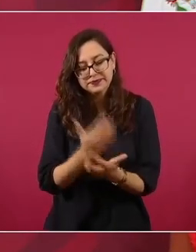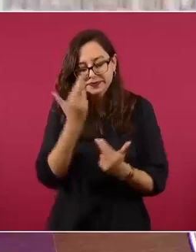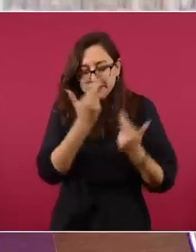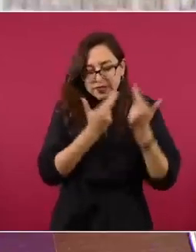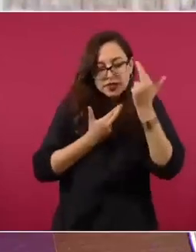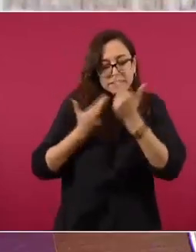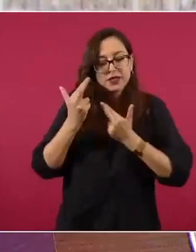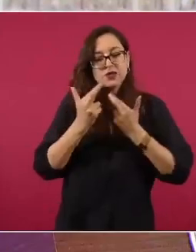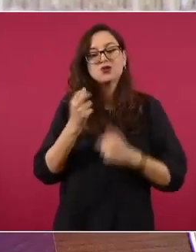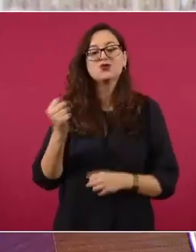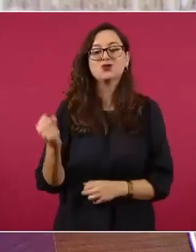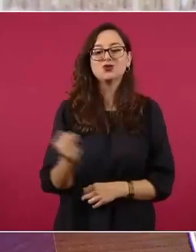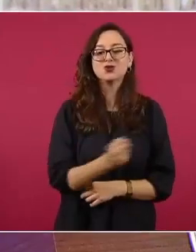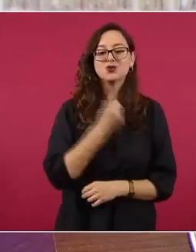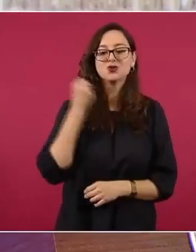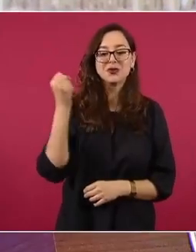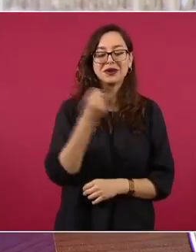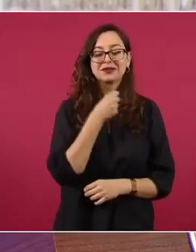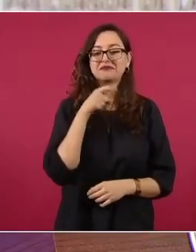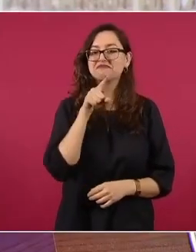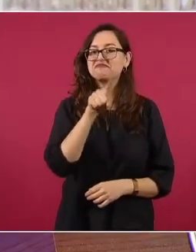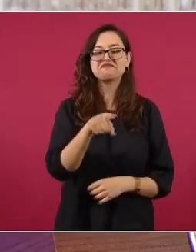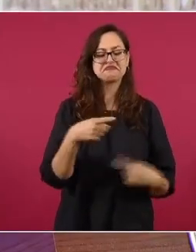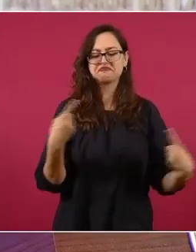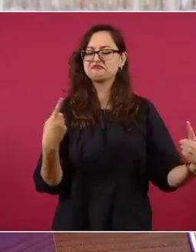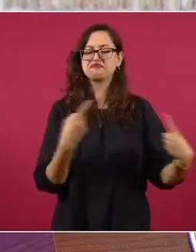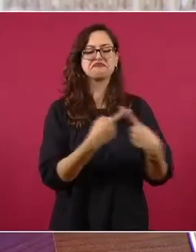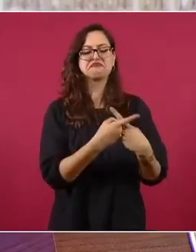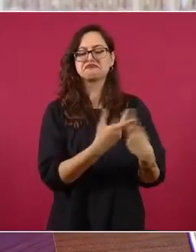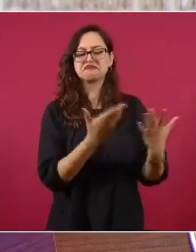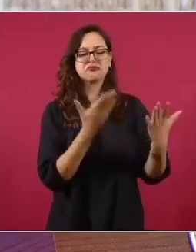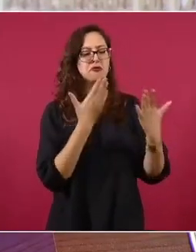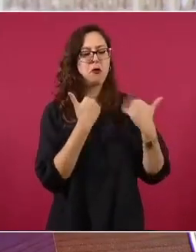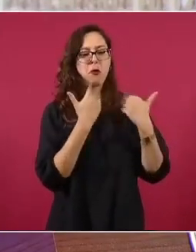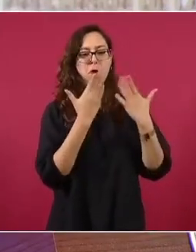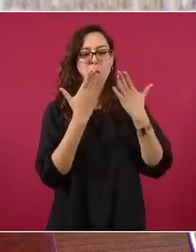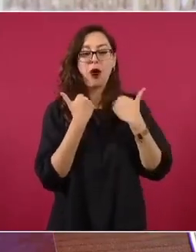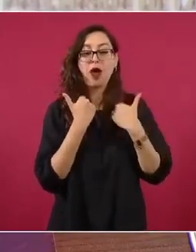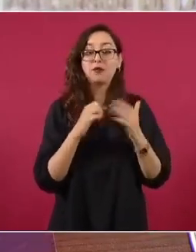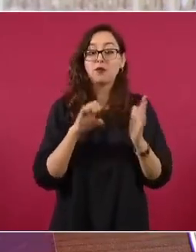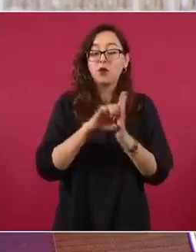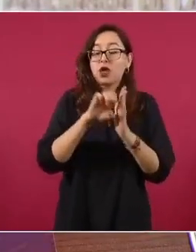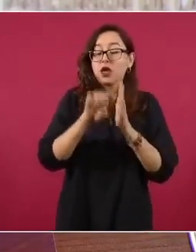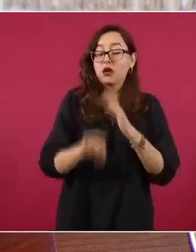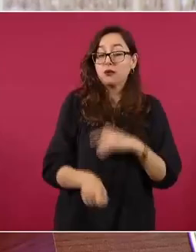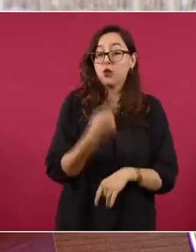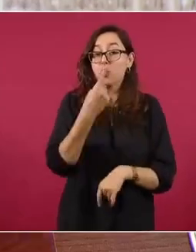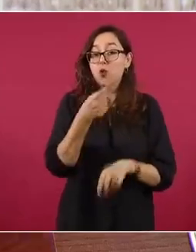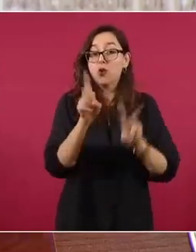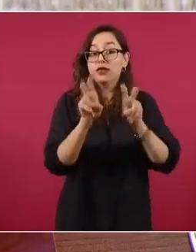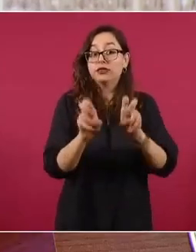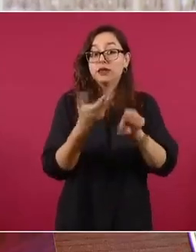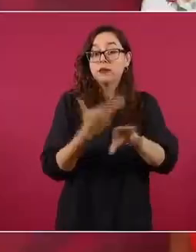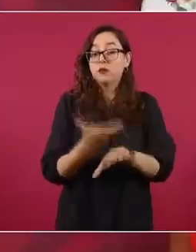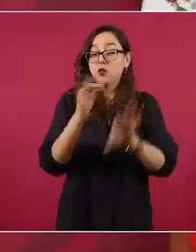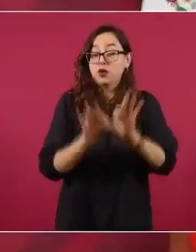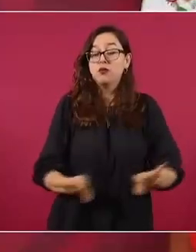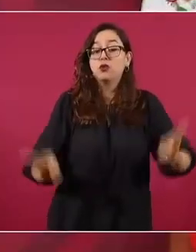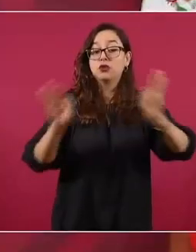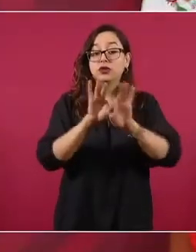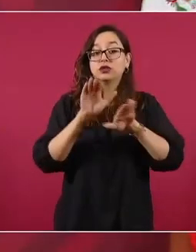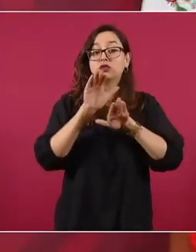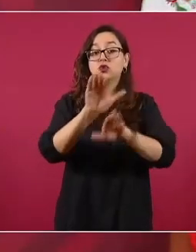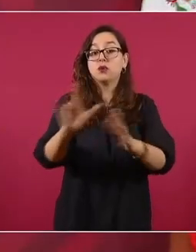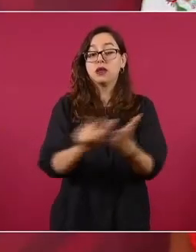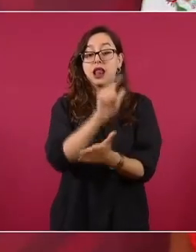que no pudieron declararla, inconstitucional, porque era la defensa de las empresas extranjeras.